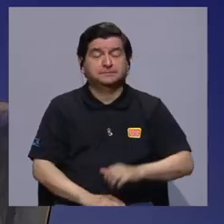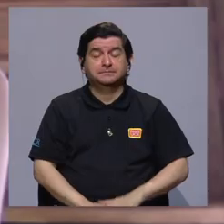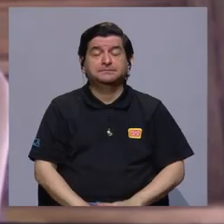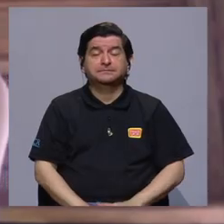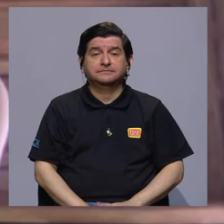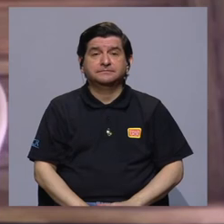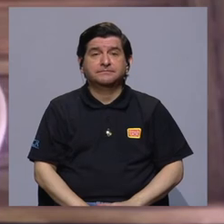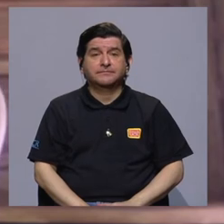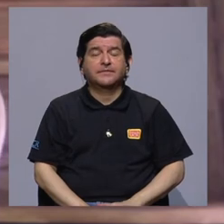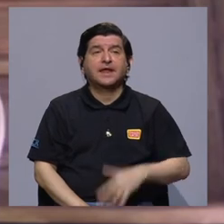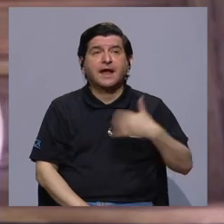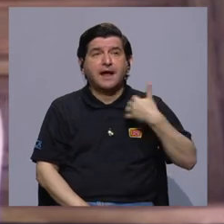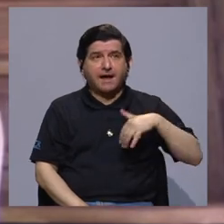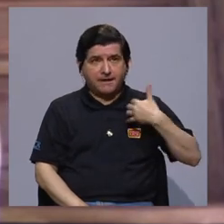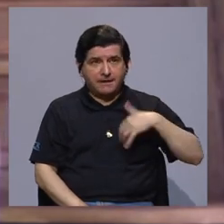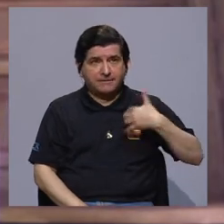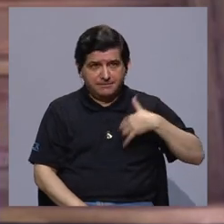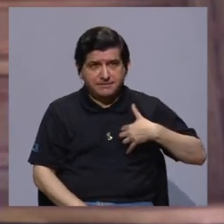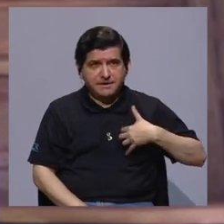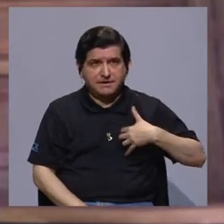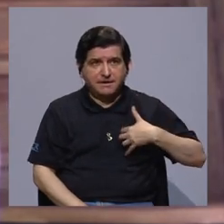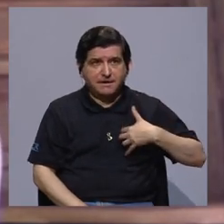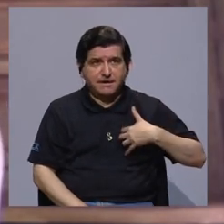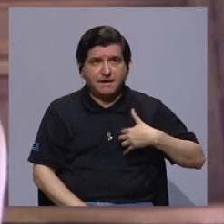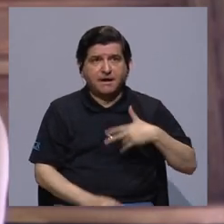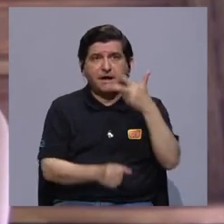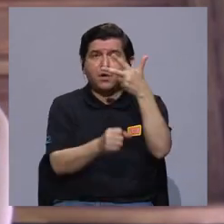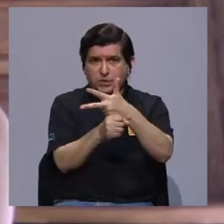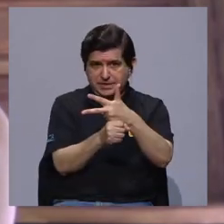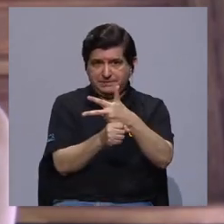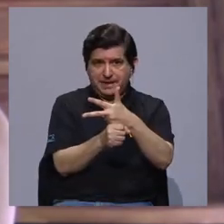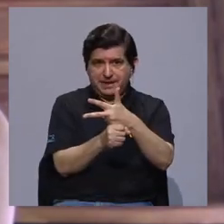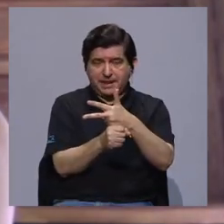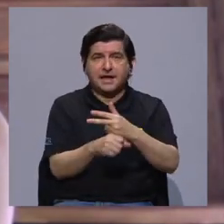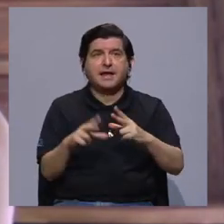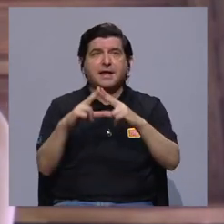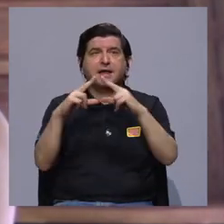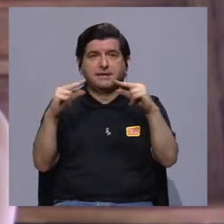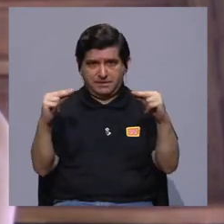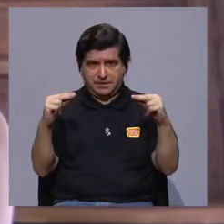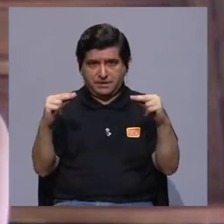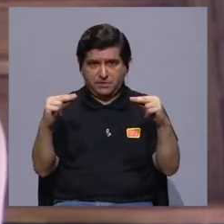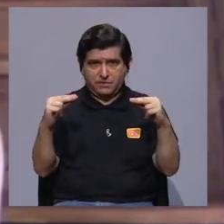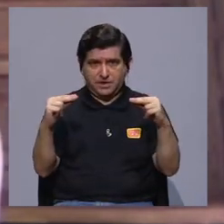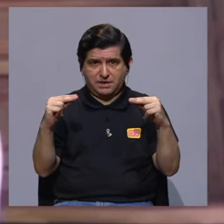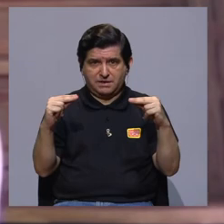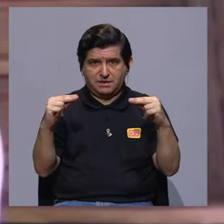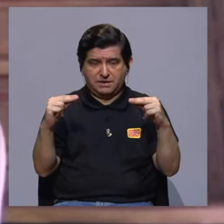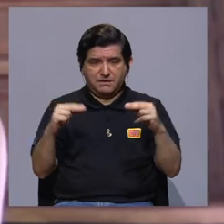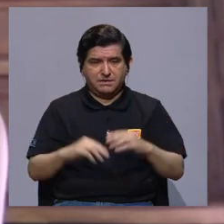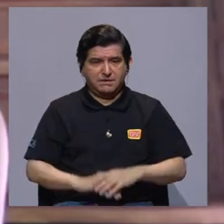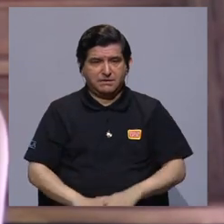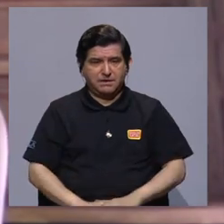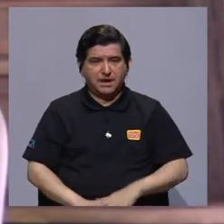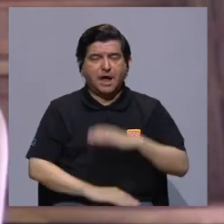Sí, por ahora hay Argentina, Guatemala, Nicaragua,